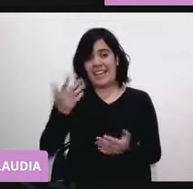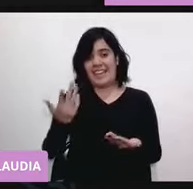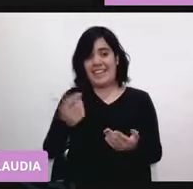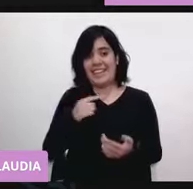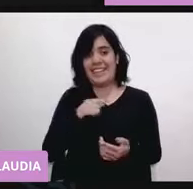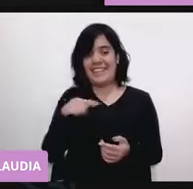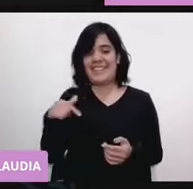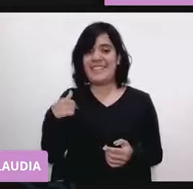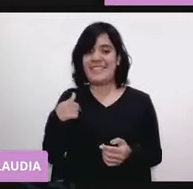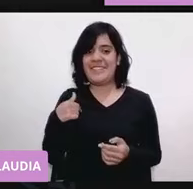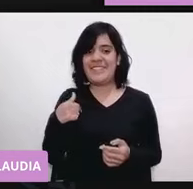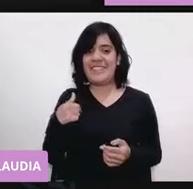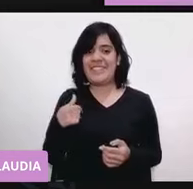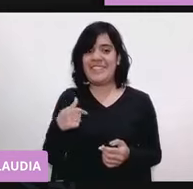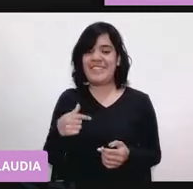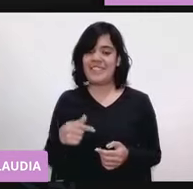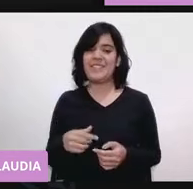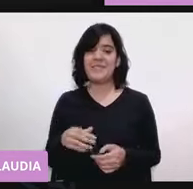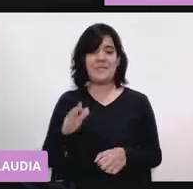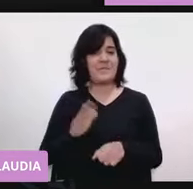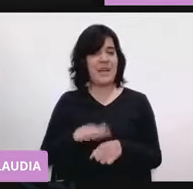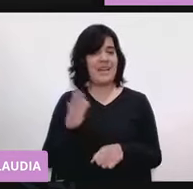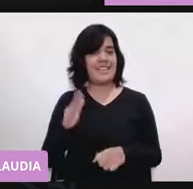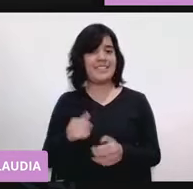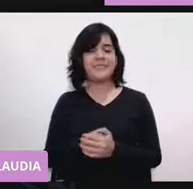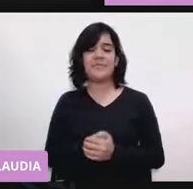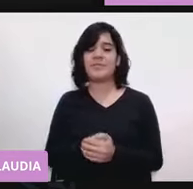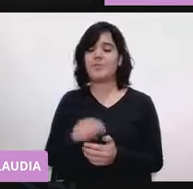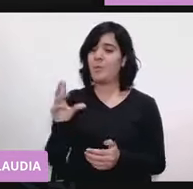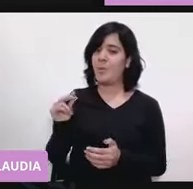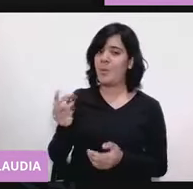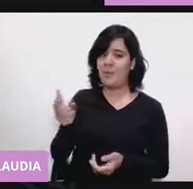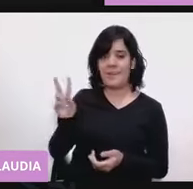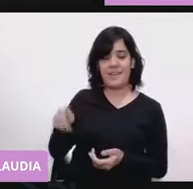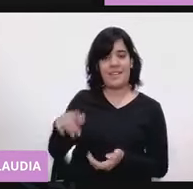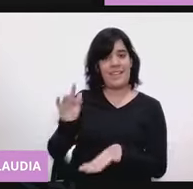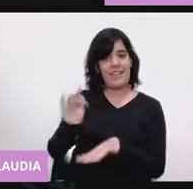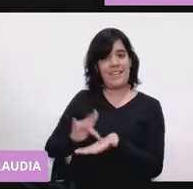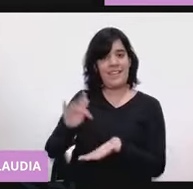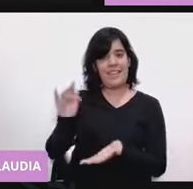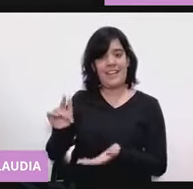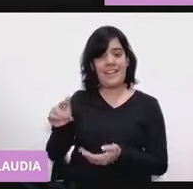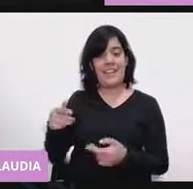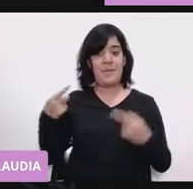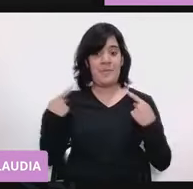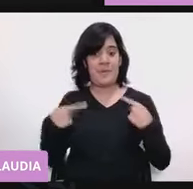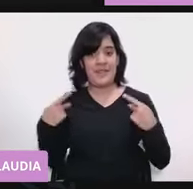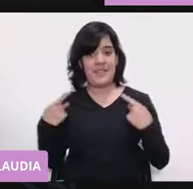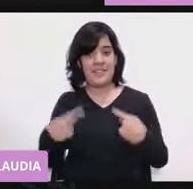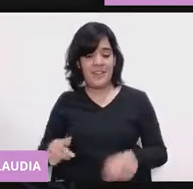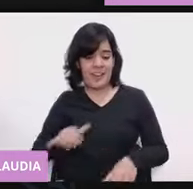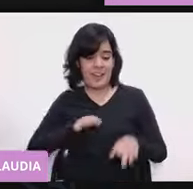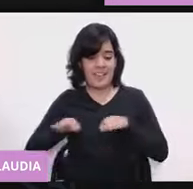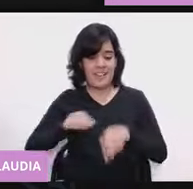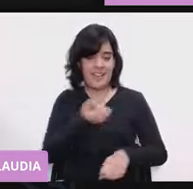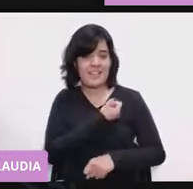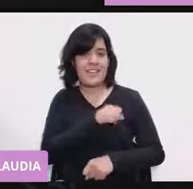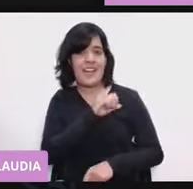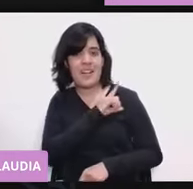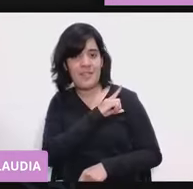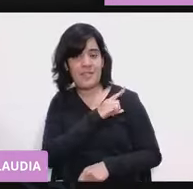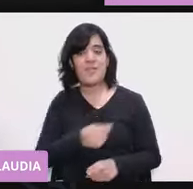estar más fuertes. Muchas gracias. Yo creo que el agradecimiento para todos los profesionales de la salud, doctoras,